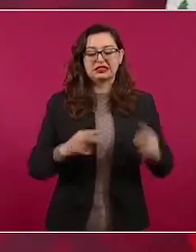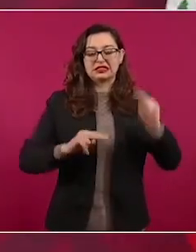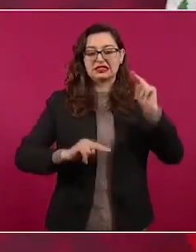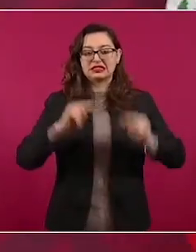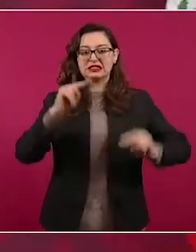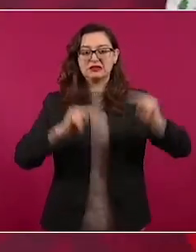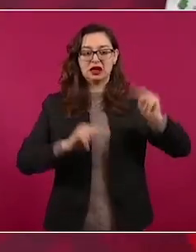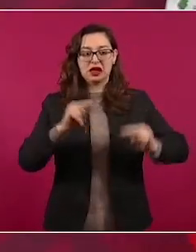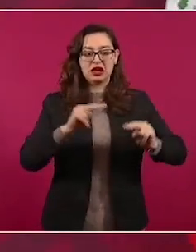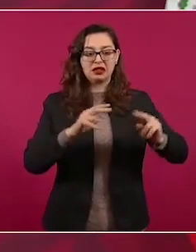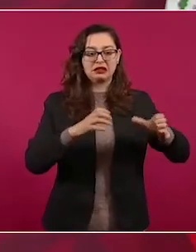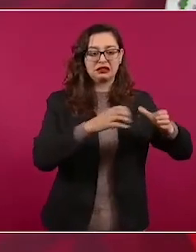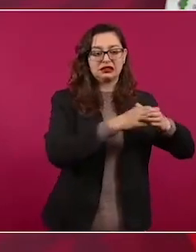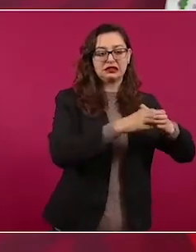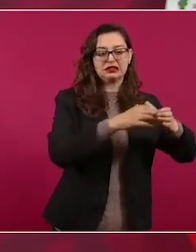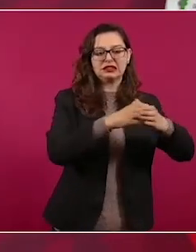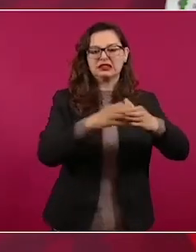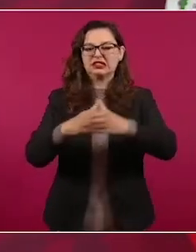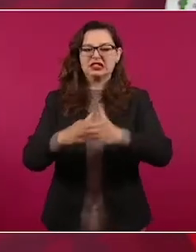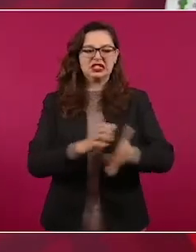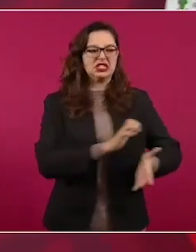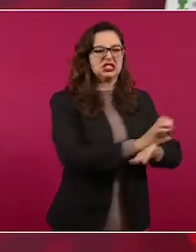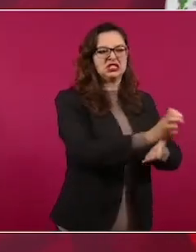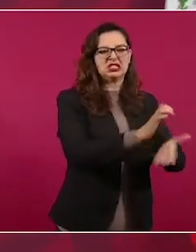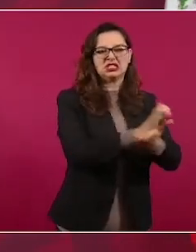ni la discriminación,